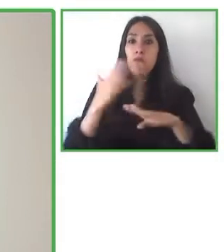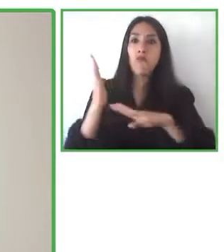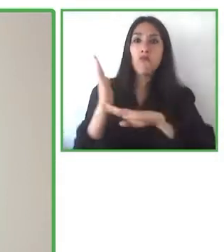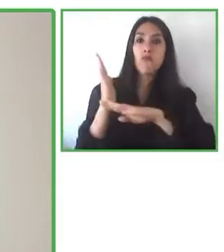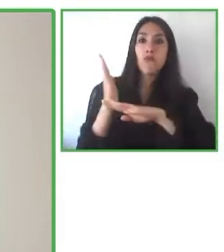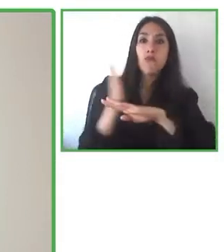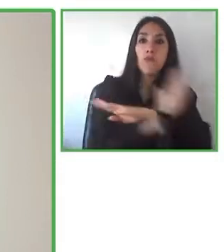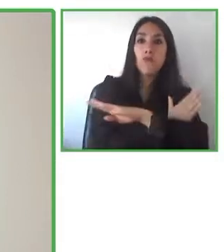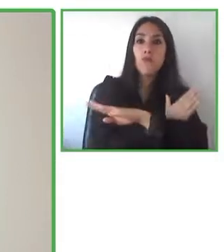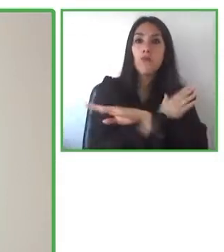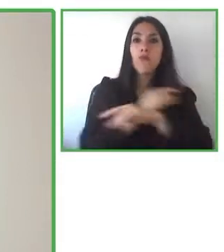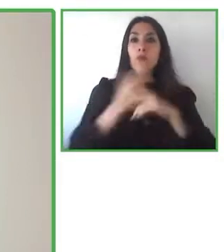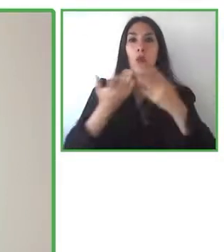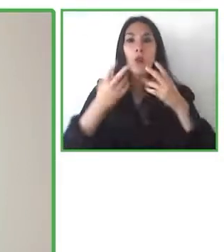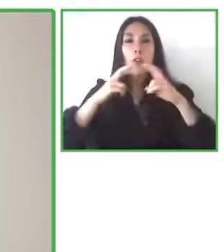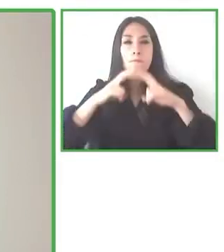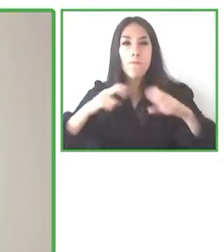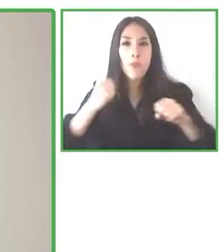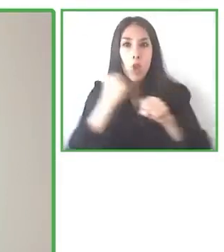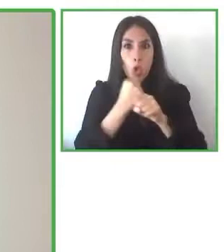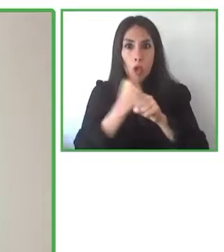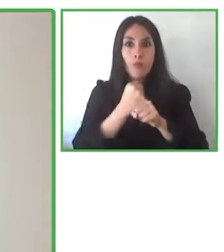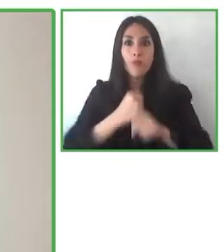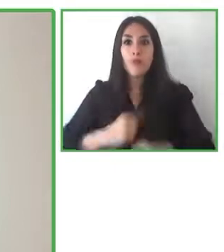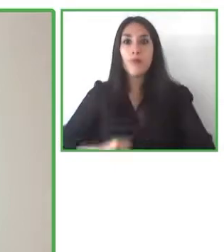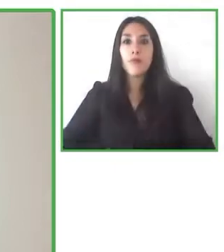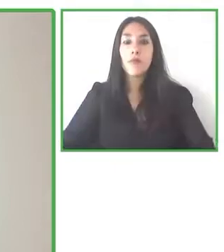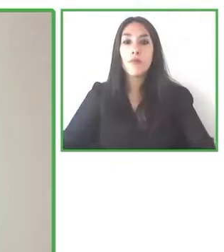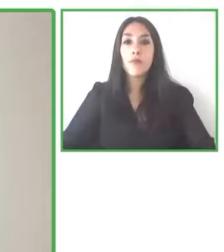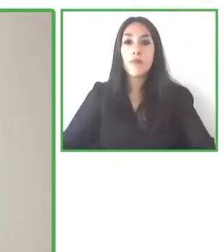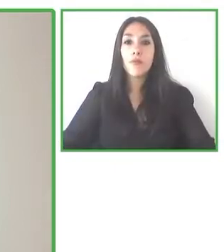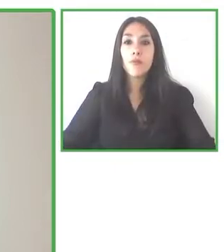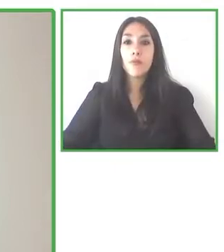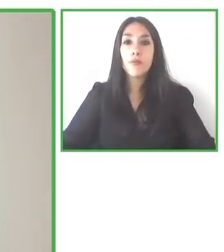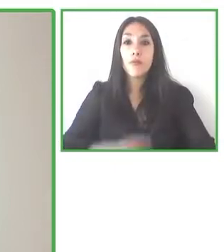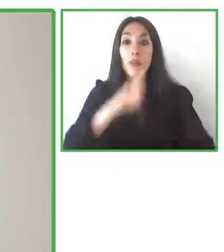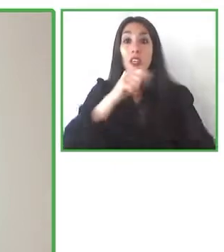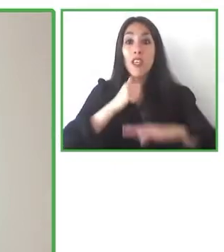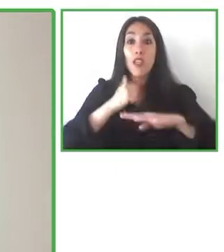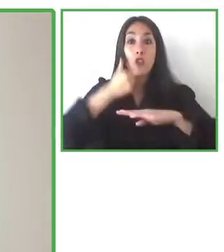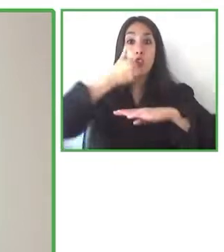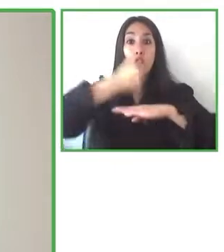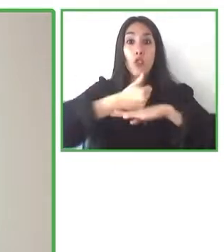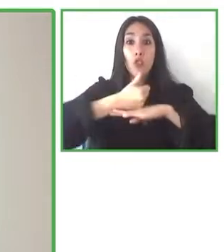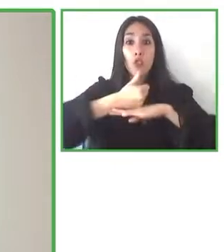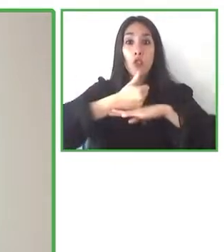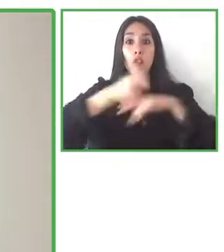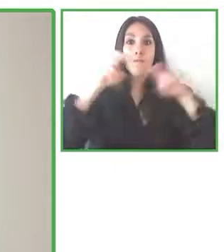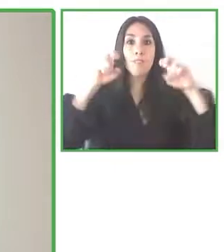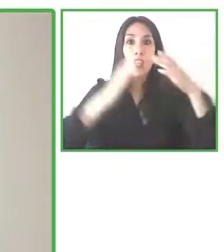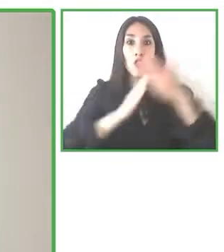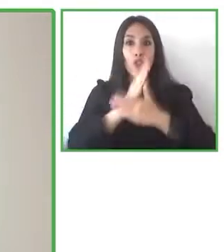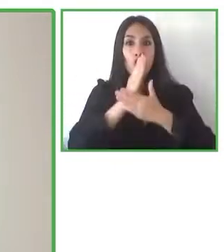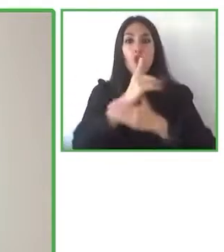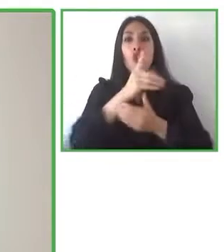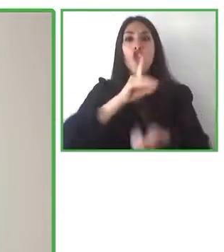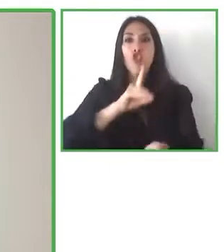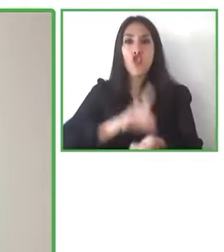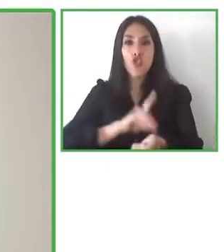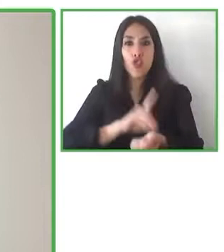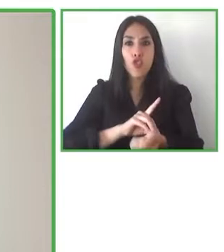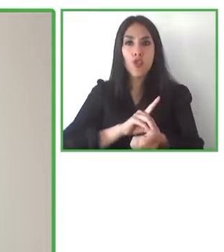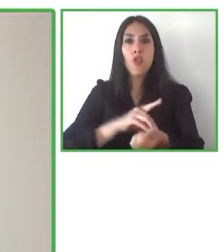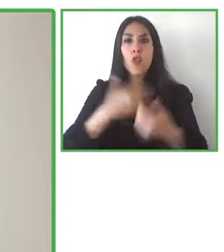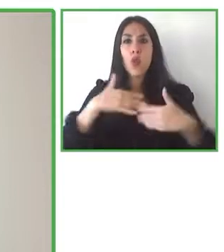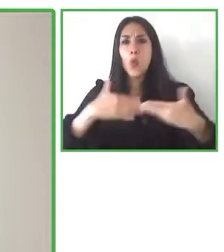director de accesibilidad e inclusión digital, pero llevo trabajando desde 2004 en el área de, realmente, de